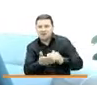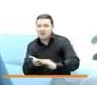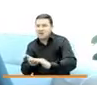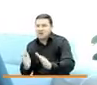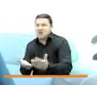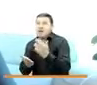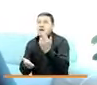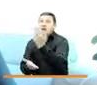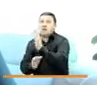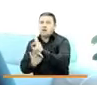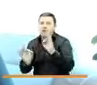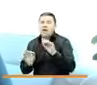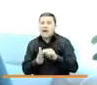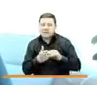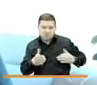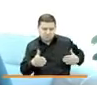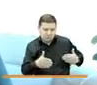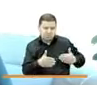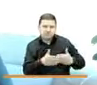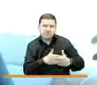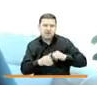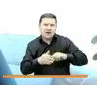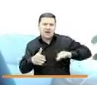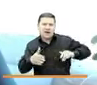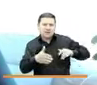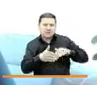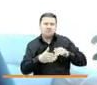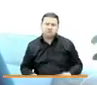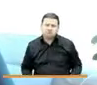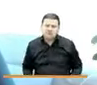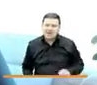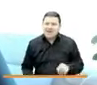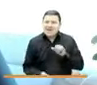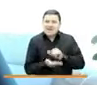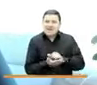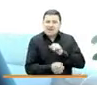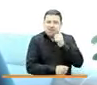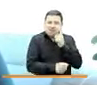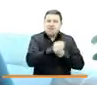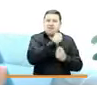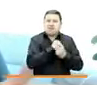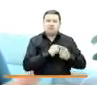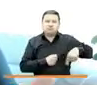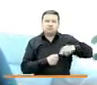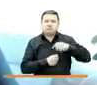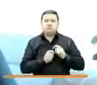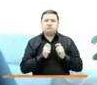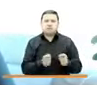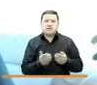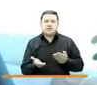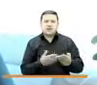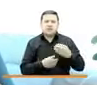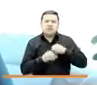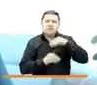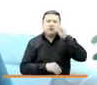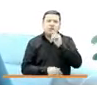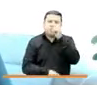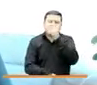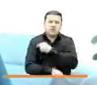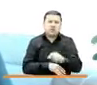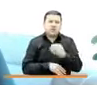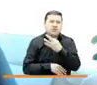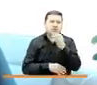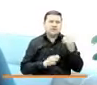repetición a través de estos archivos. Y es así como el año pasado nosotros pusimos al servicio más de 1.300